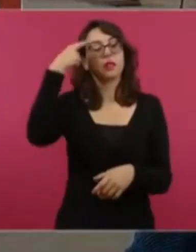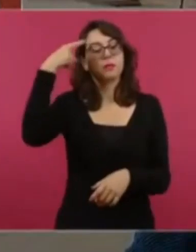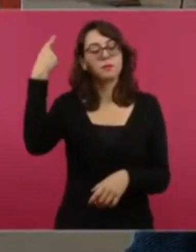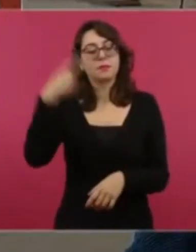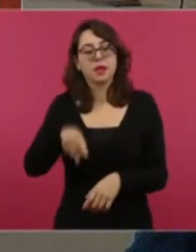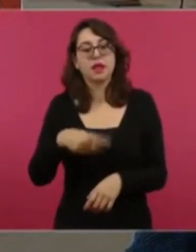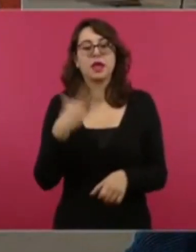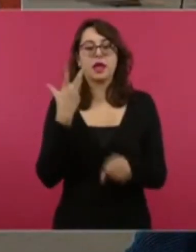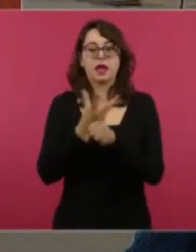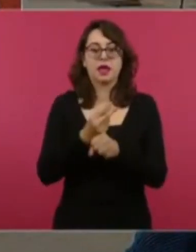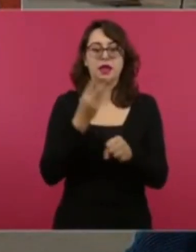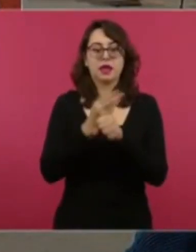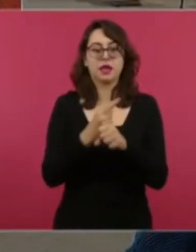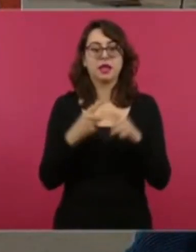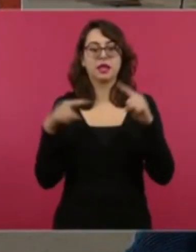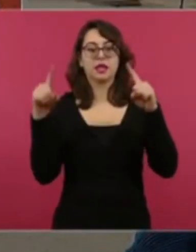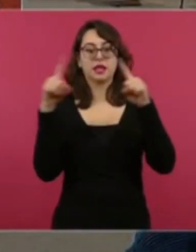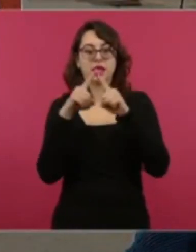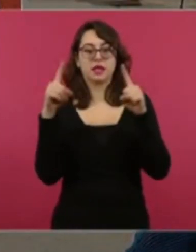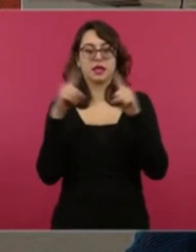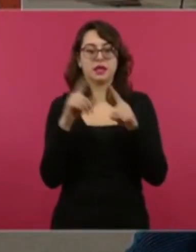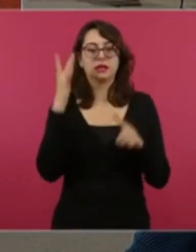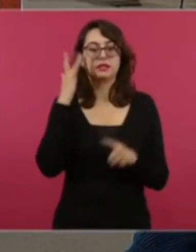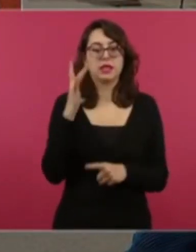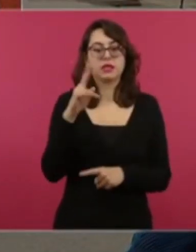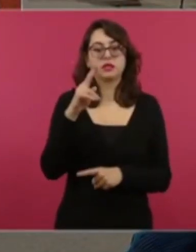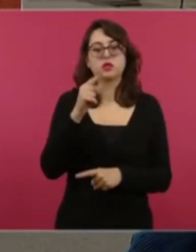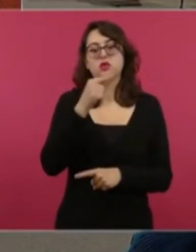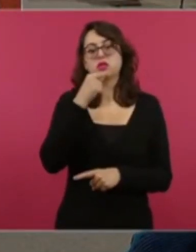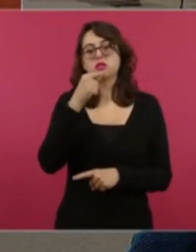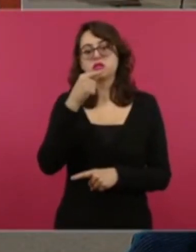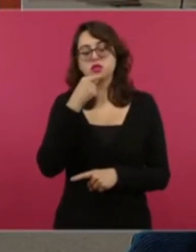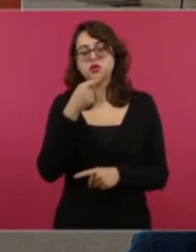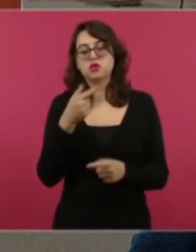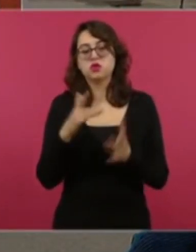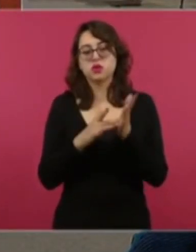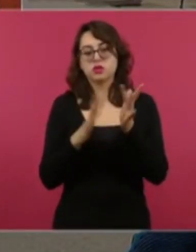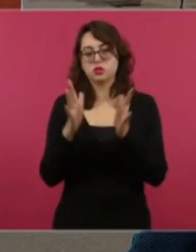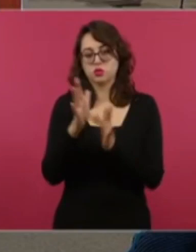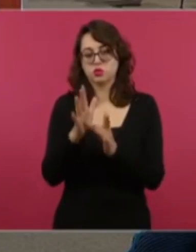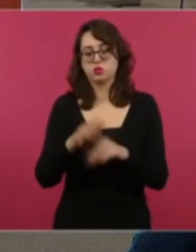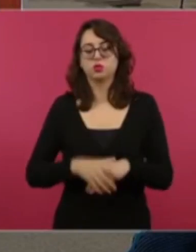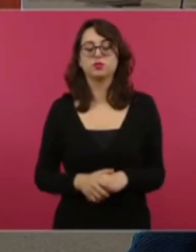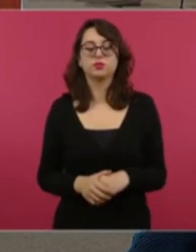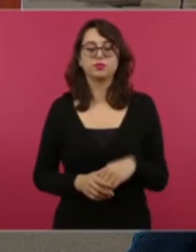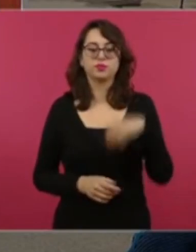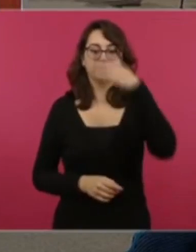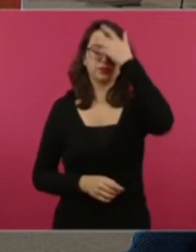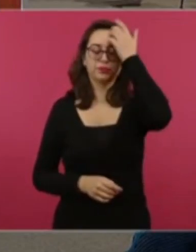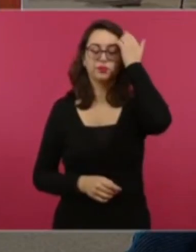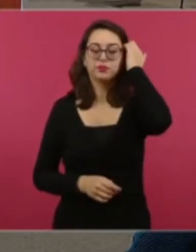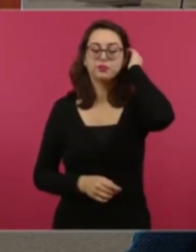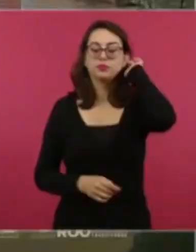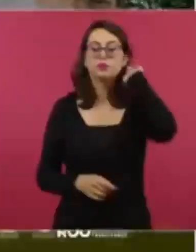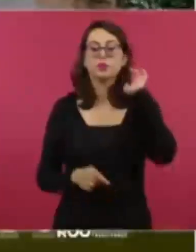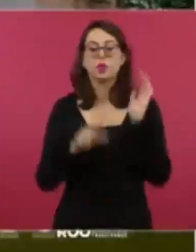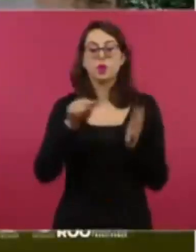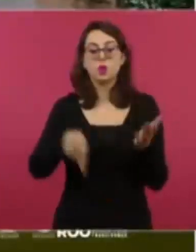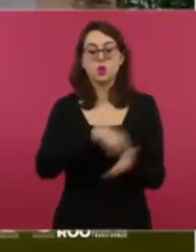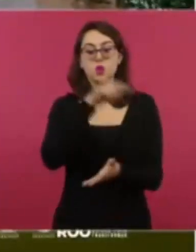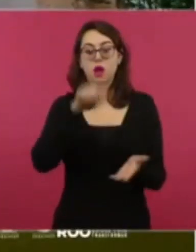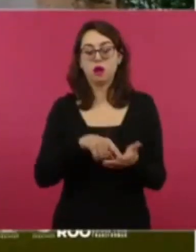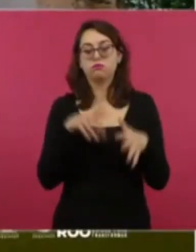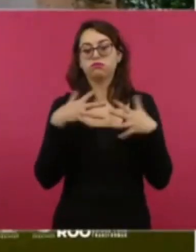la restauración de la Iglesia de Santo Niño de Jesús. Este es un sitio icónico, fue incendiado